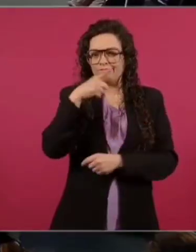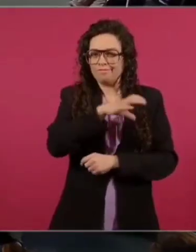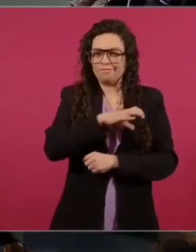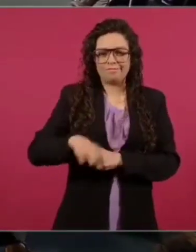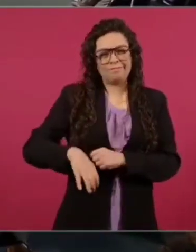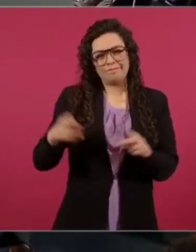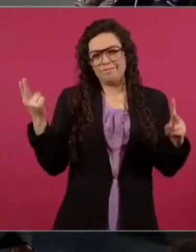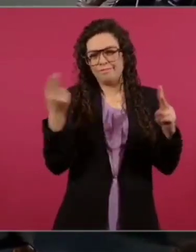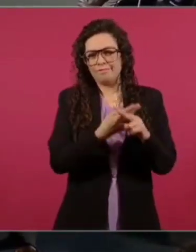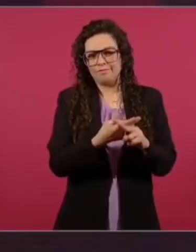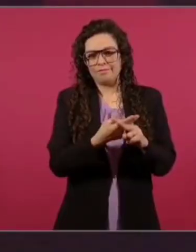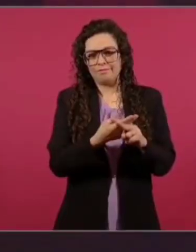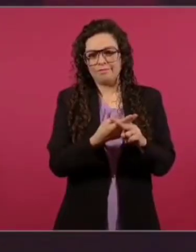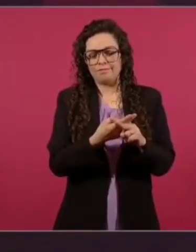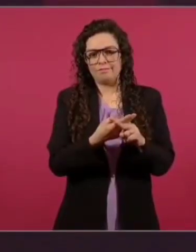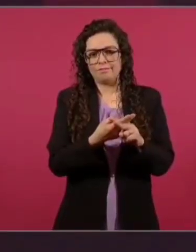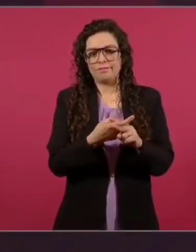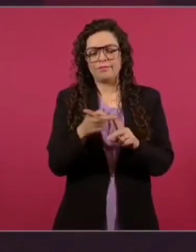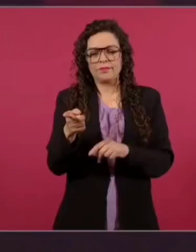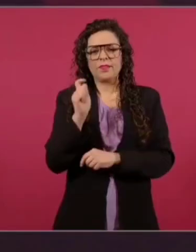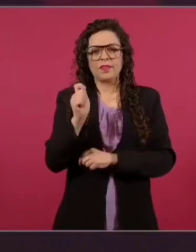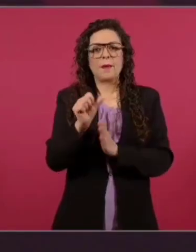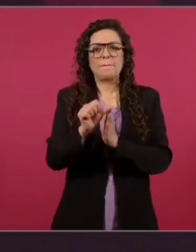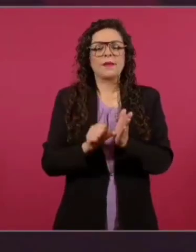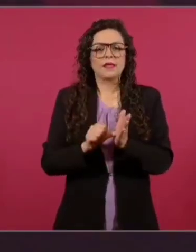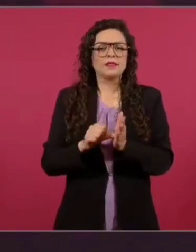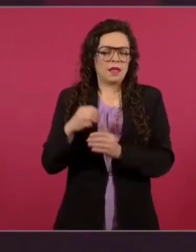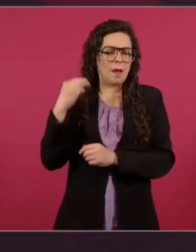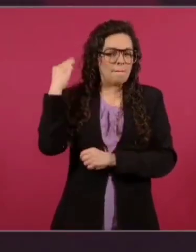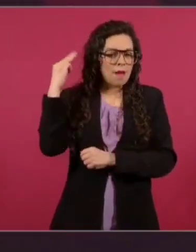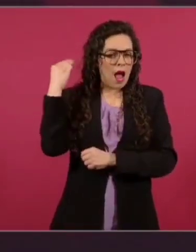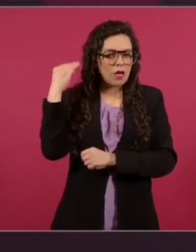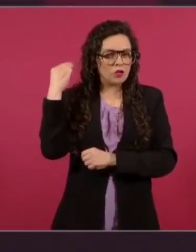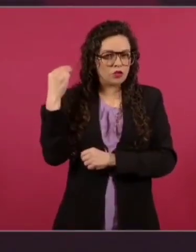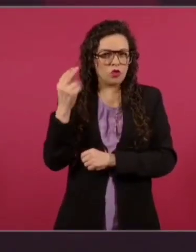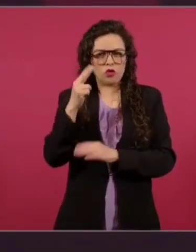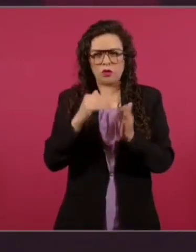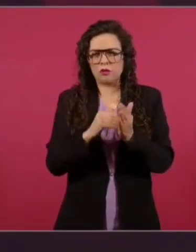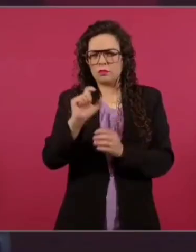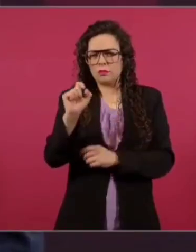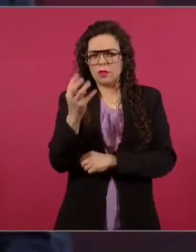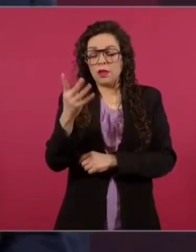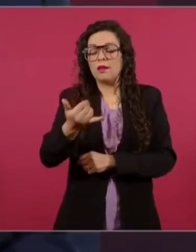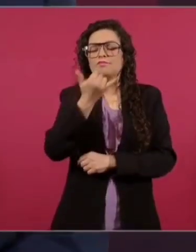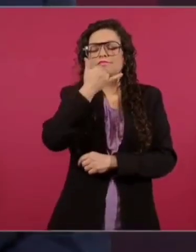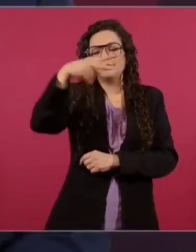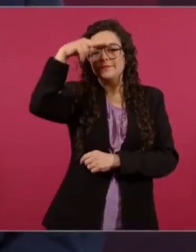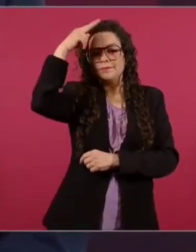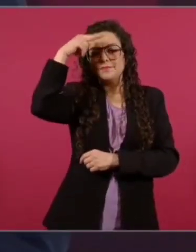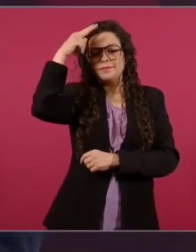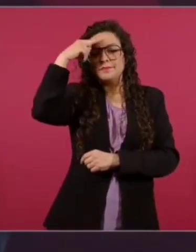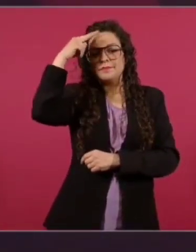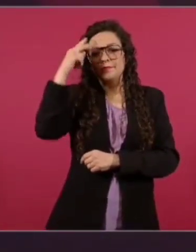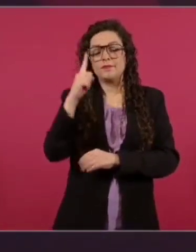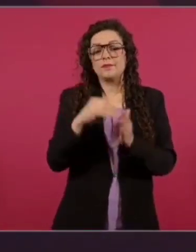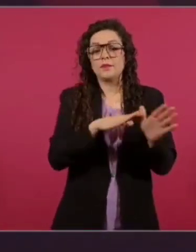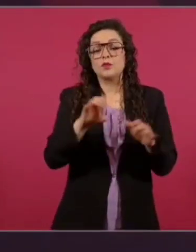del 94, el 23 de marzo